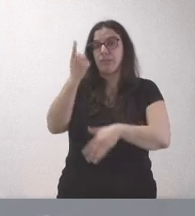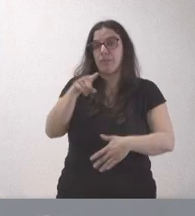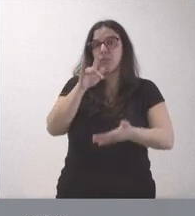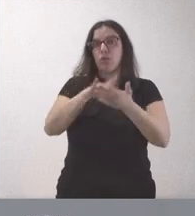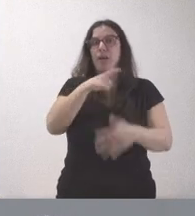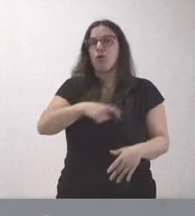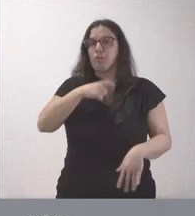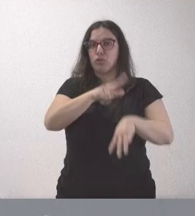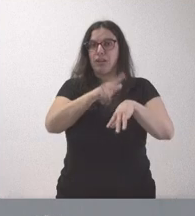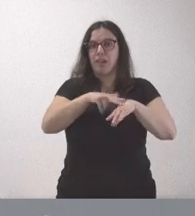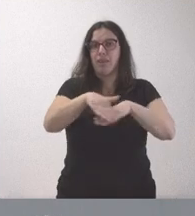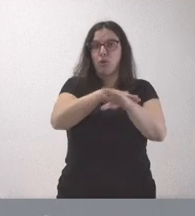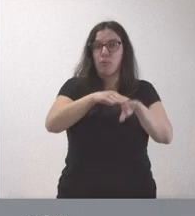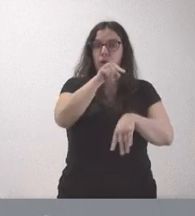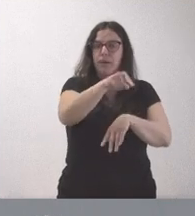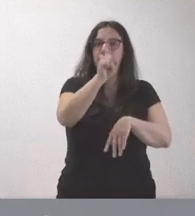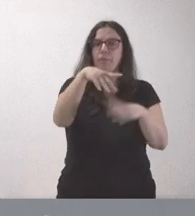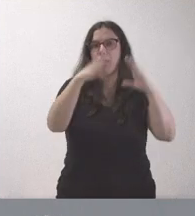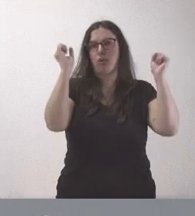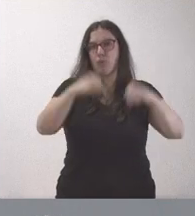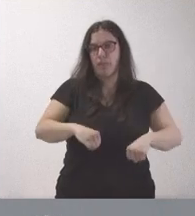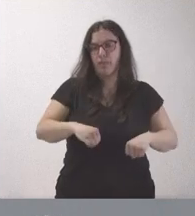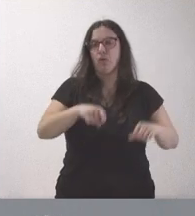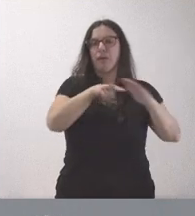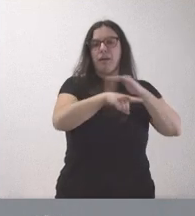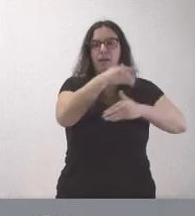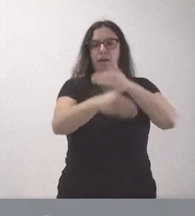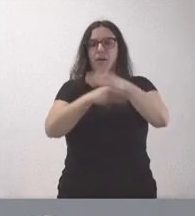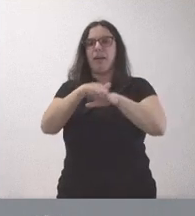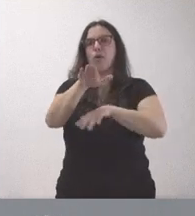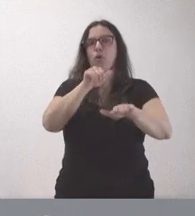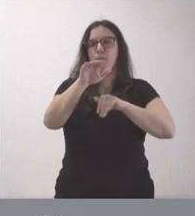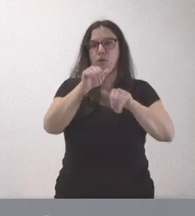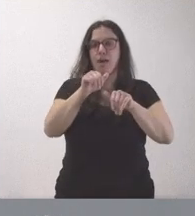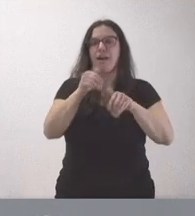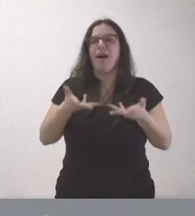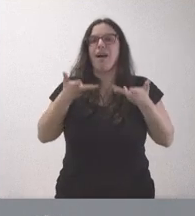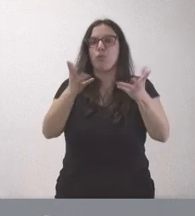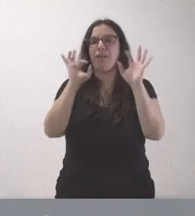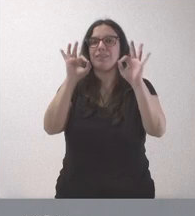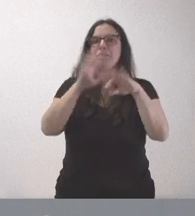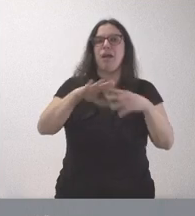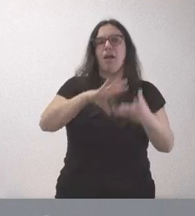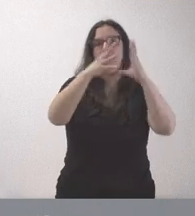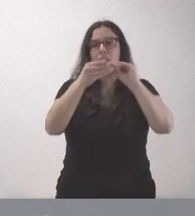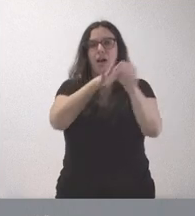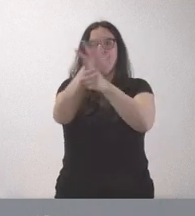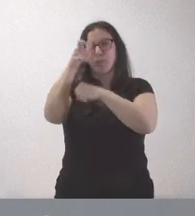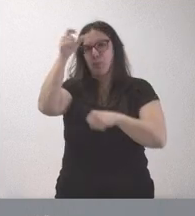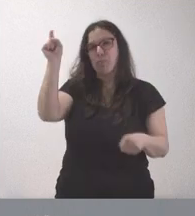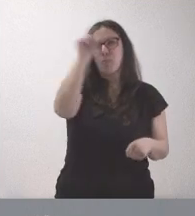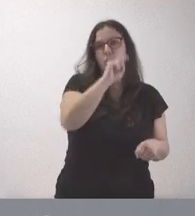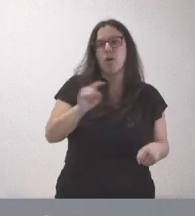comisión delegada del Gobierno y ahí hemos acordado los trámites para la convocatoria de esta ayuda para aquellos ámbitos municipales